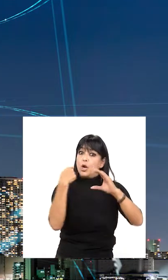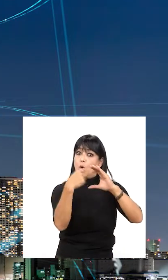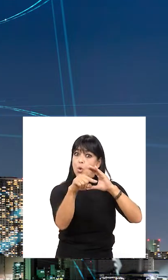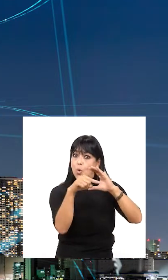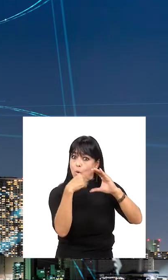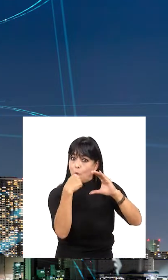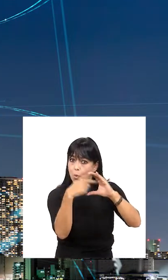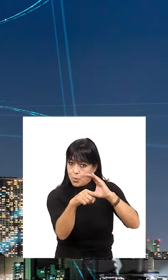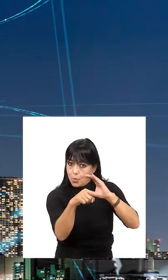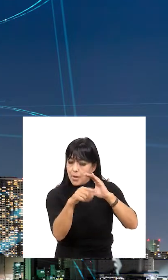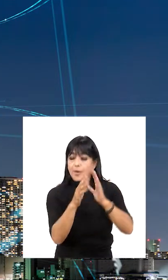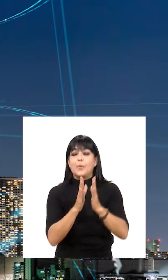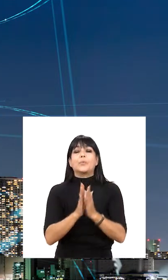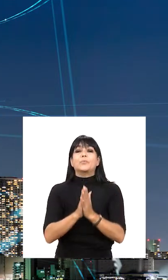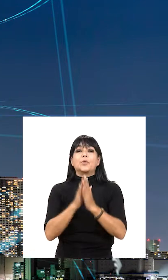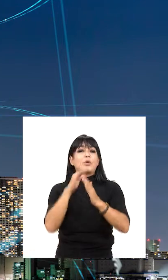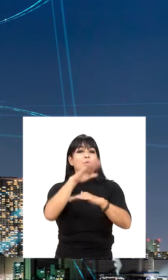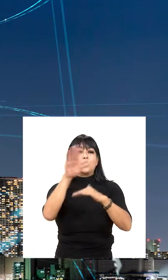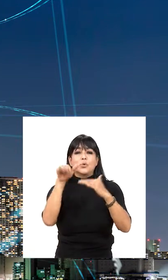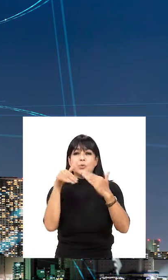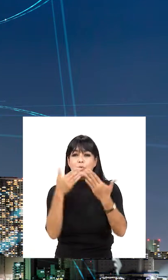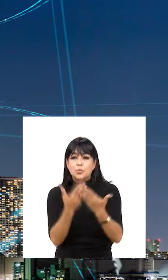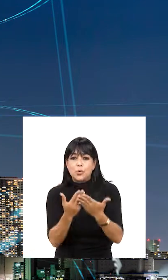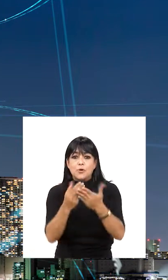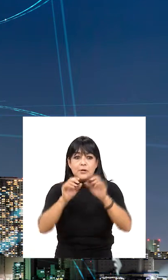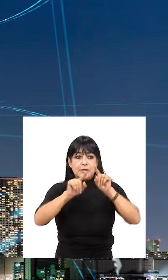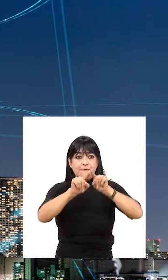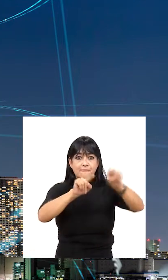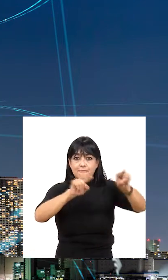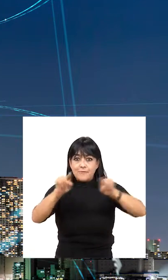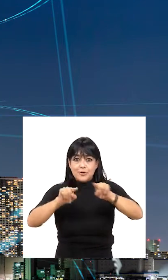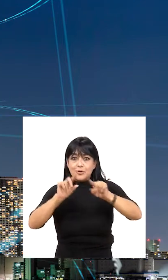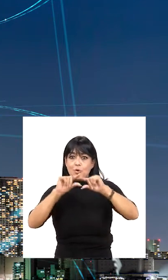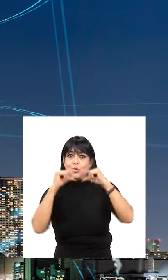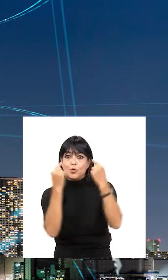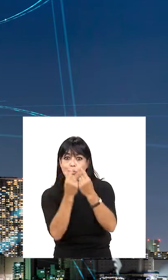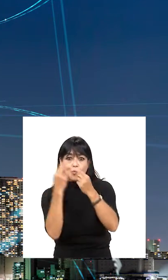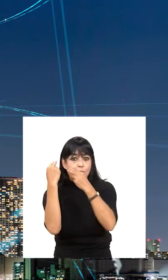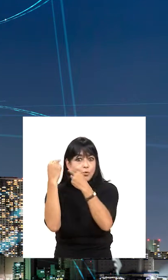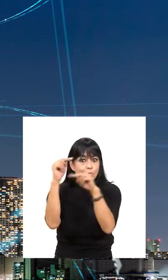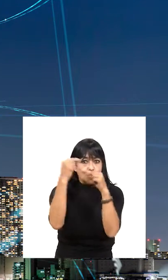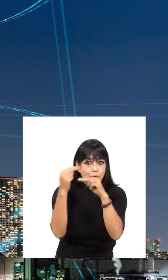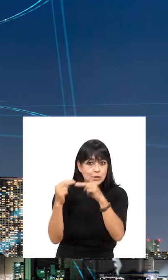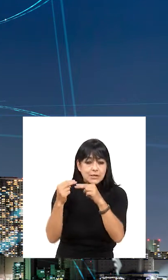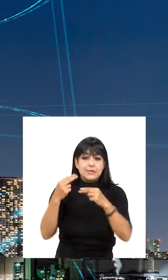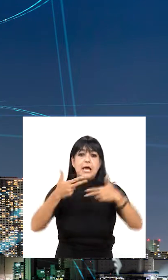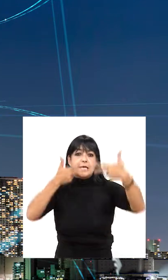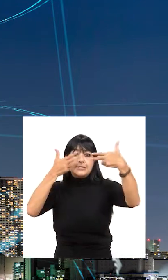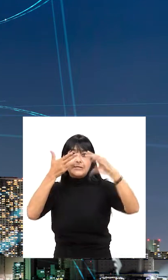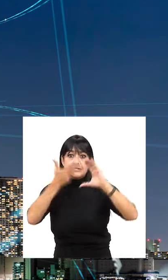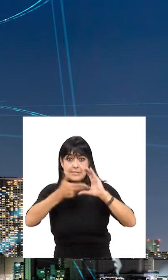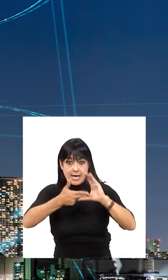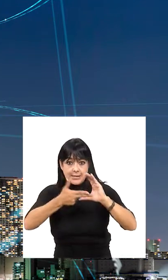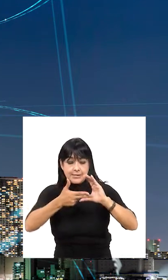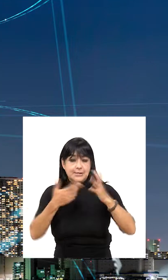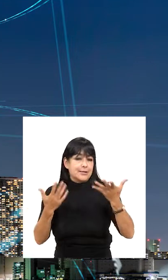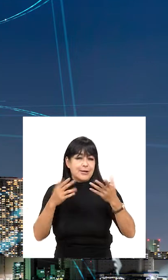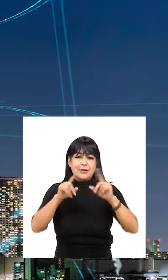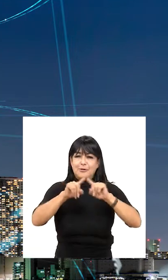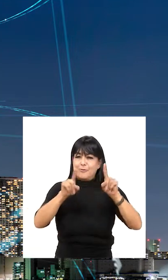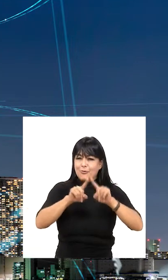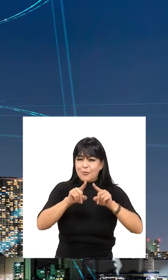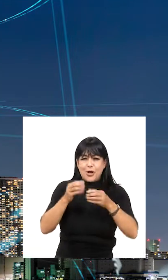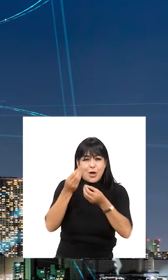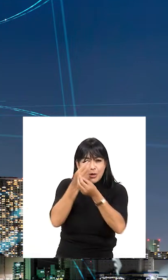la World Wide Web www, el correo electrónico o email, las listas de distribución,